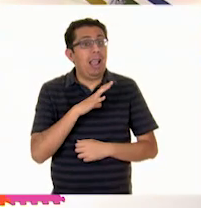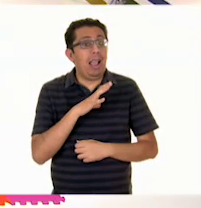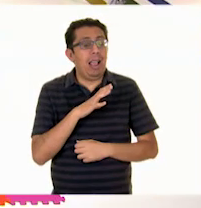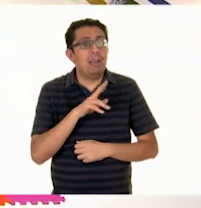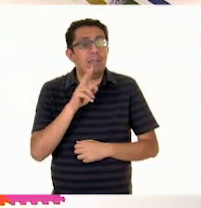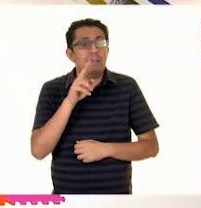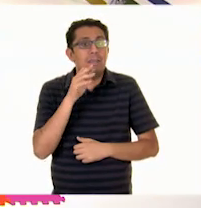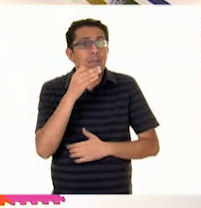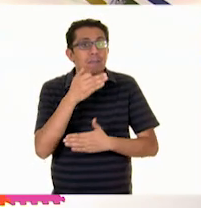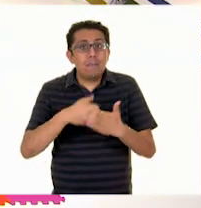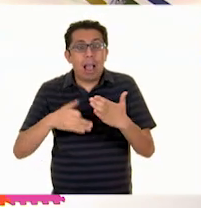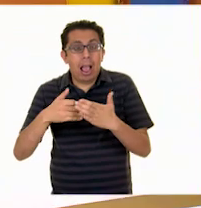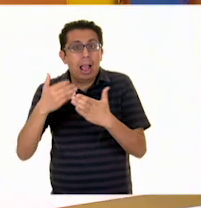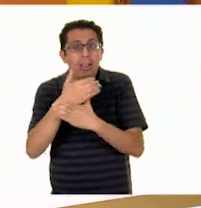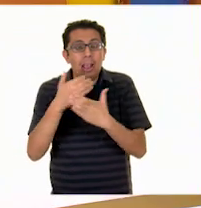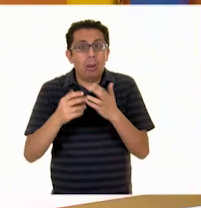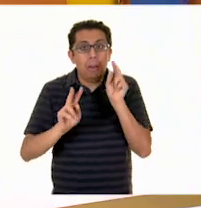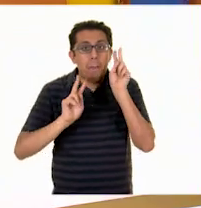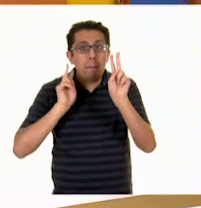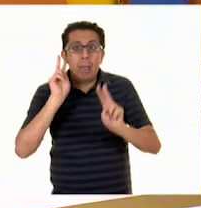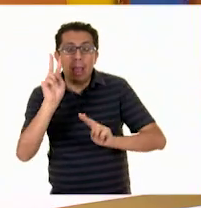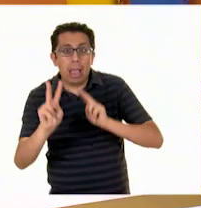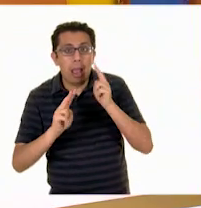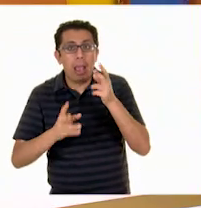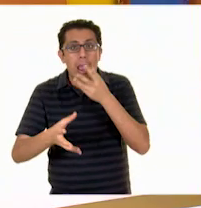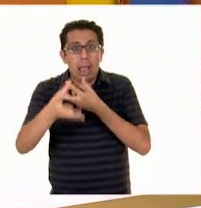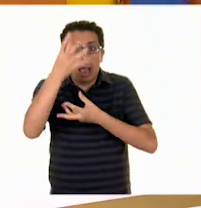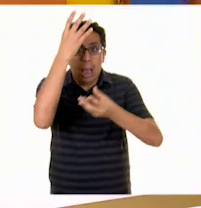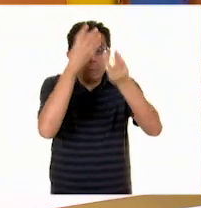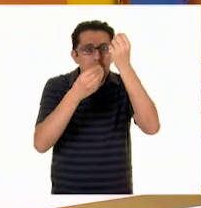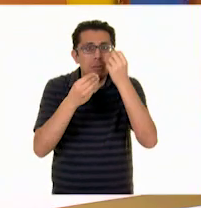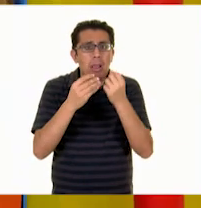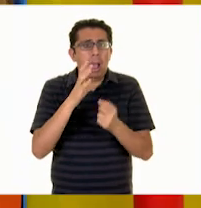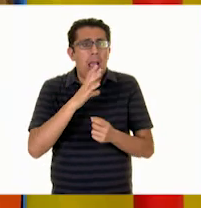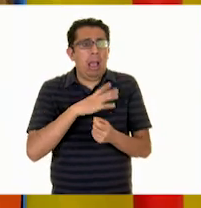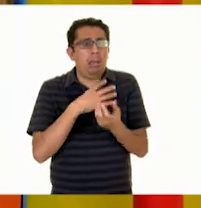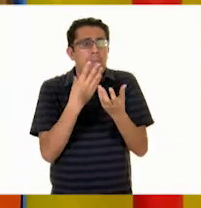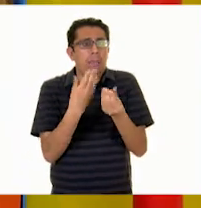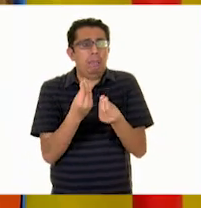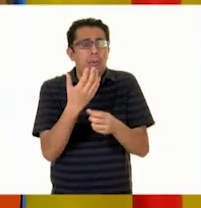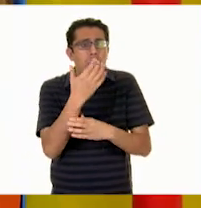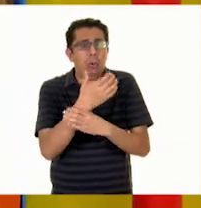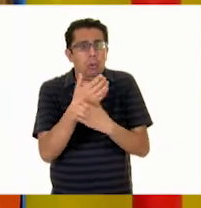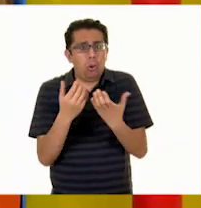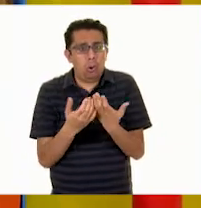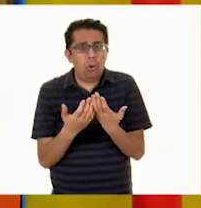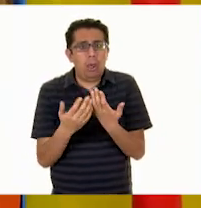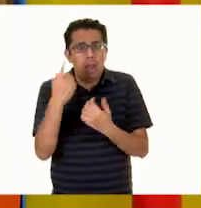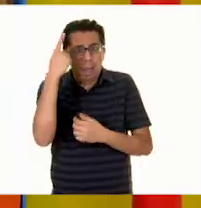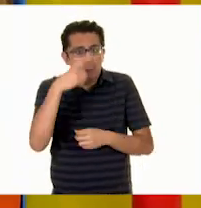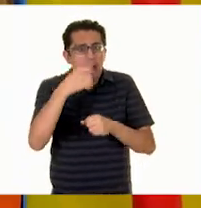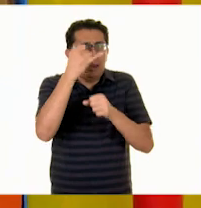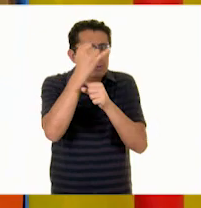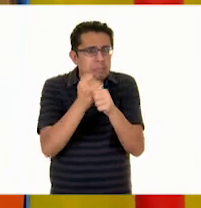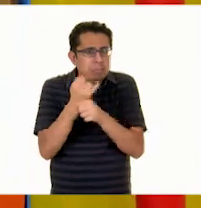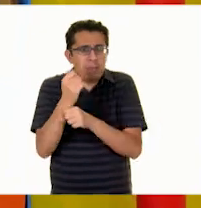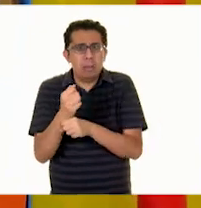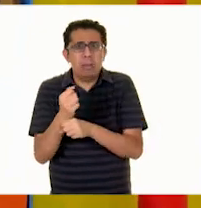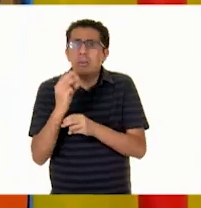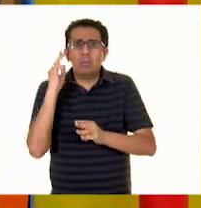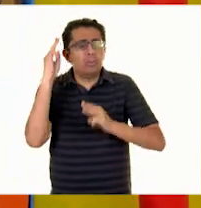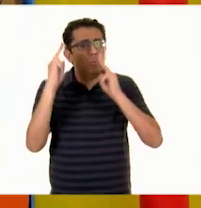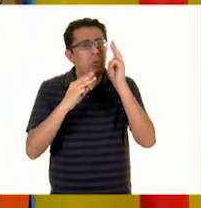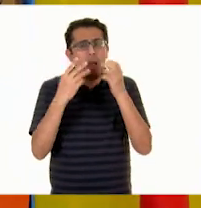muchísimo que ver en los museos. Hay tanto que aprender, hay tantos objetos que estudiar. No, los museos no son